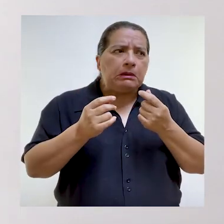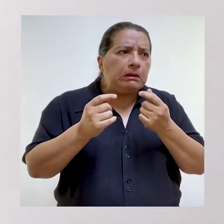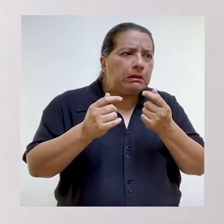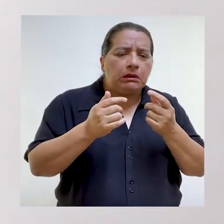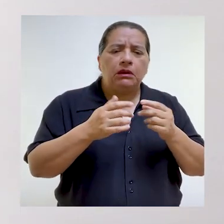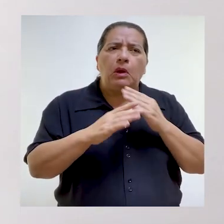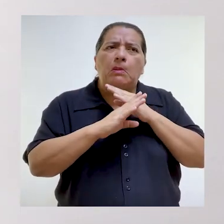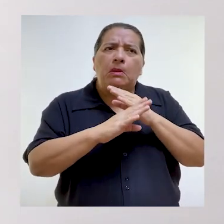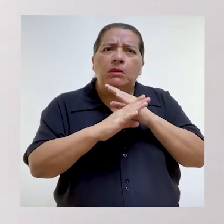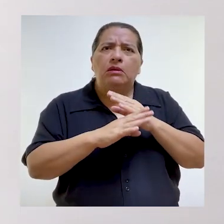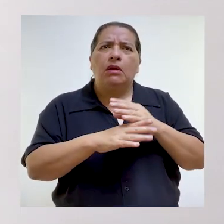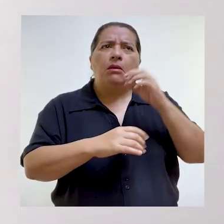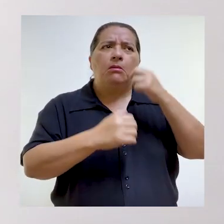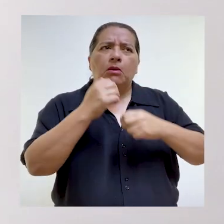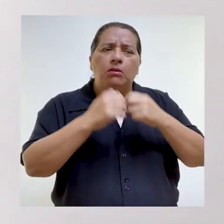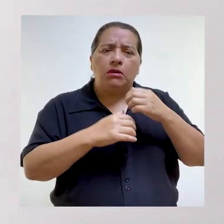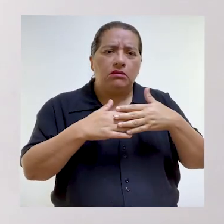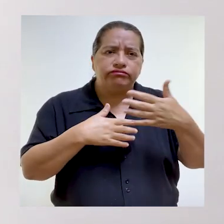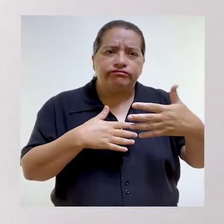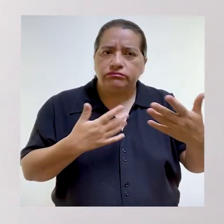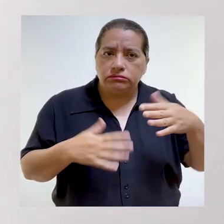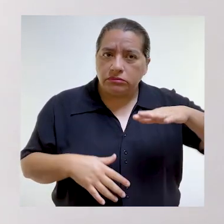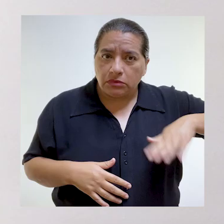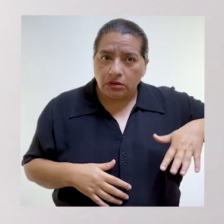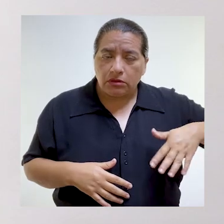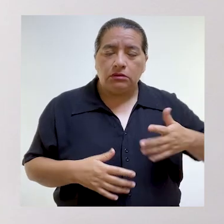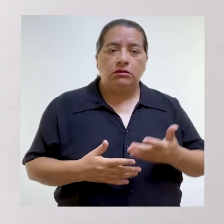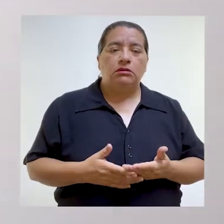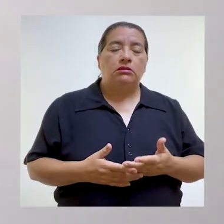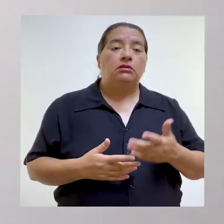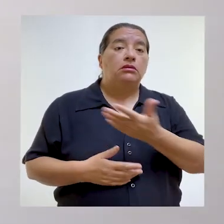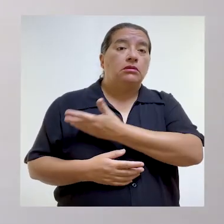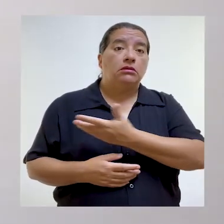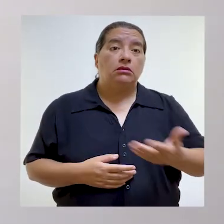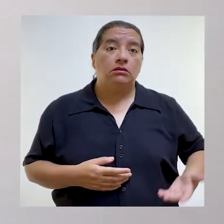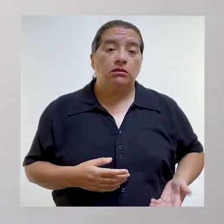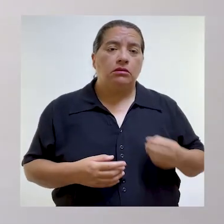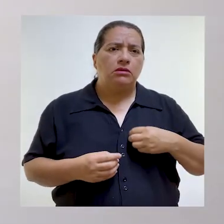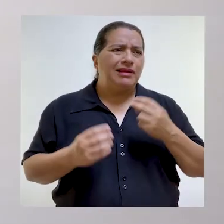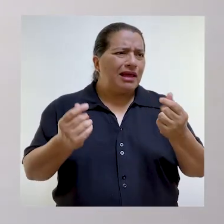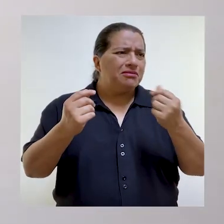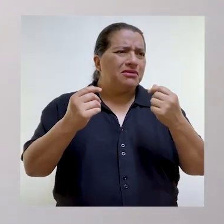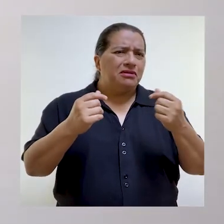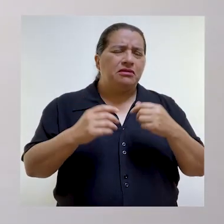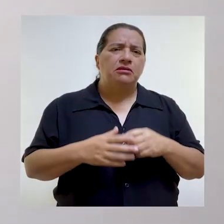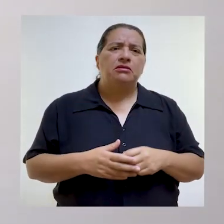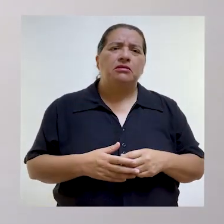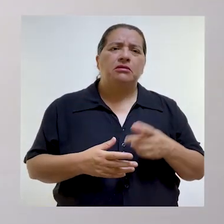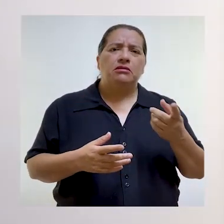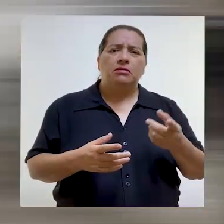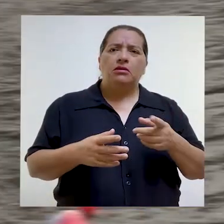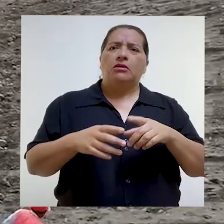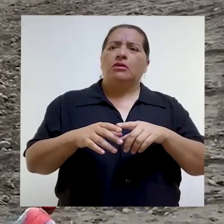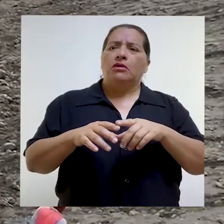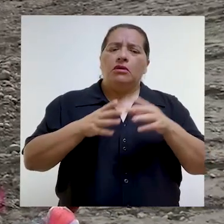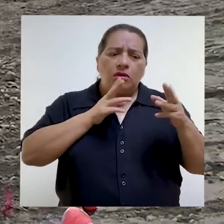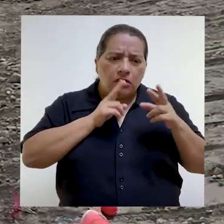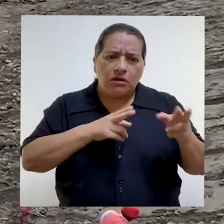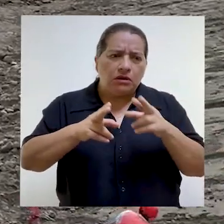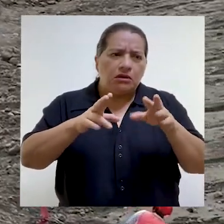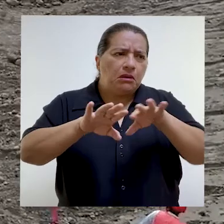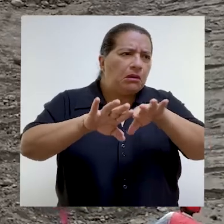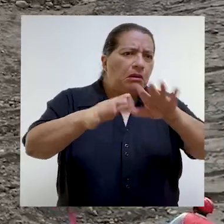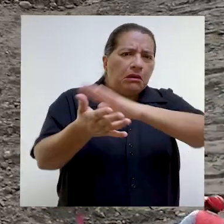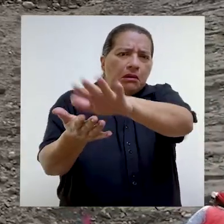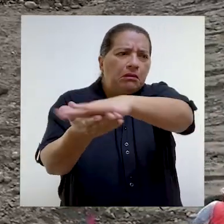su llegada se preocupan significativamente por la prevención, riesgos y consecuencias. En respuesta, los gestores públicos comienzan a tomar medidas apuradas, como la